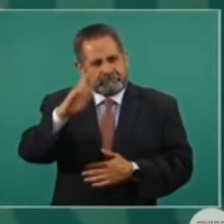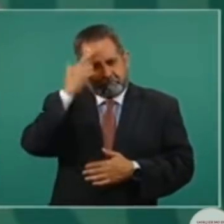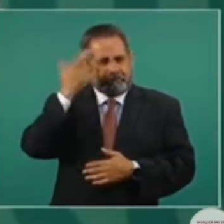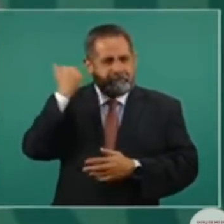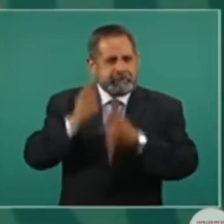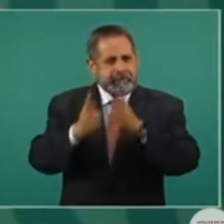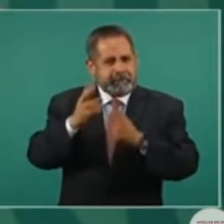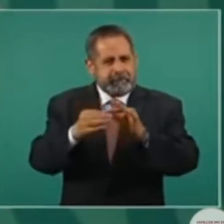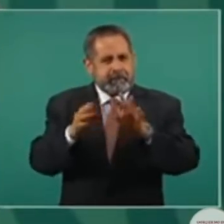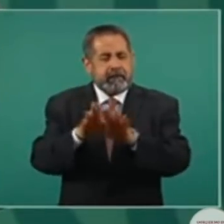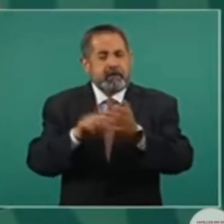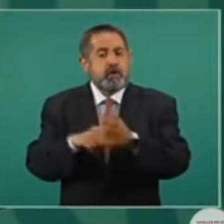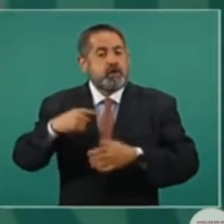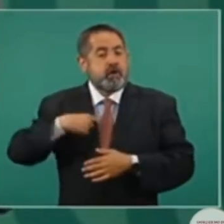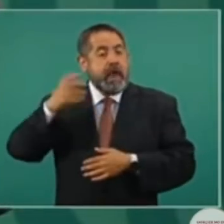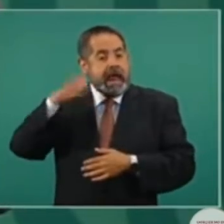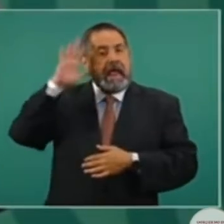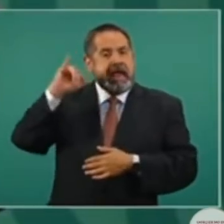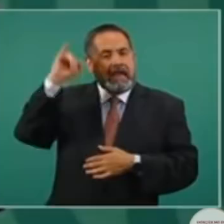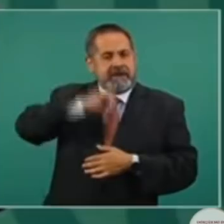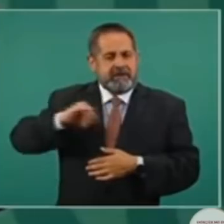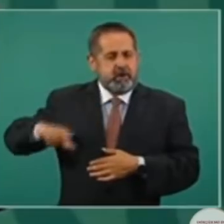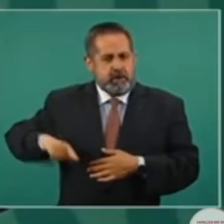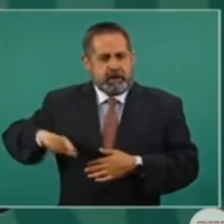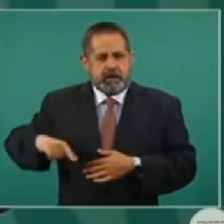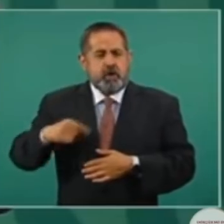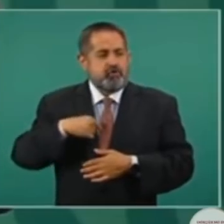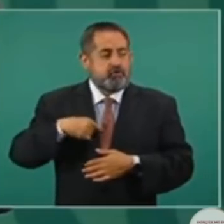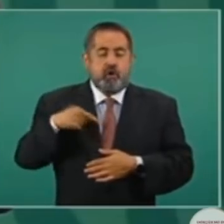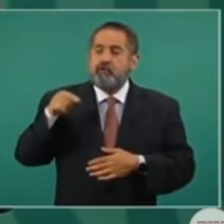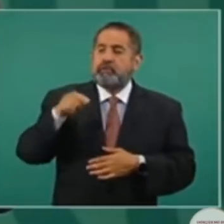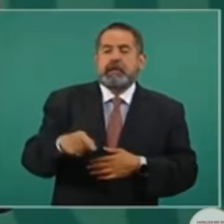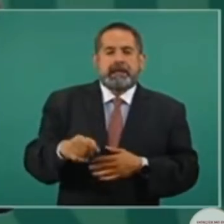de cómo, cuando fui jefe de gobierno, estaba yo inaugurando